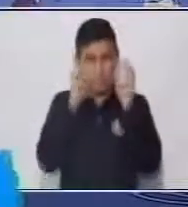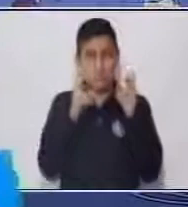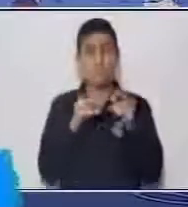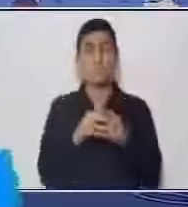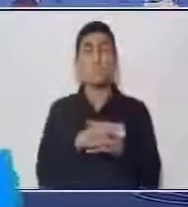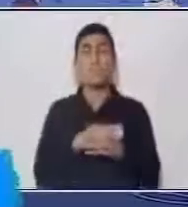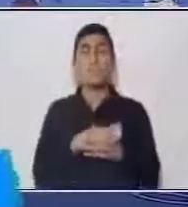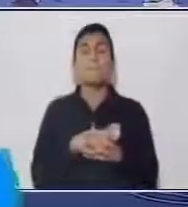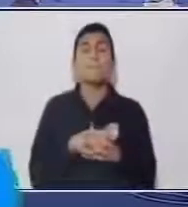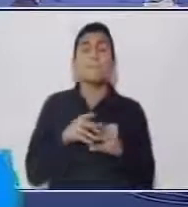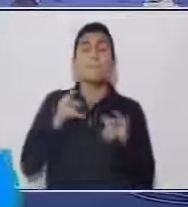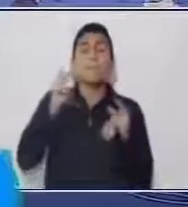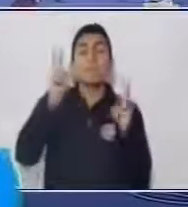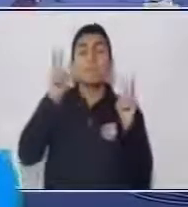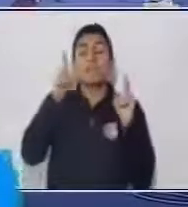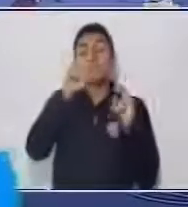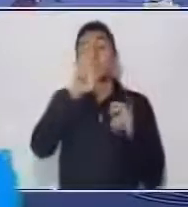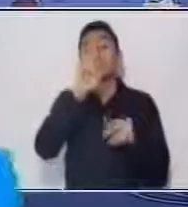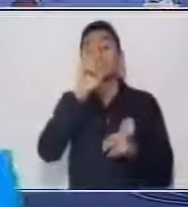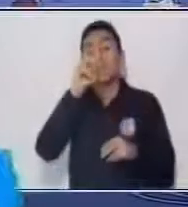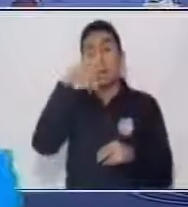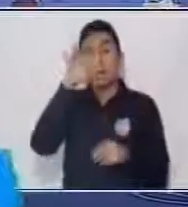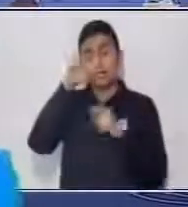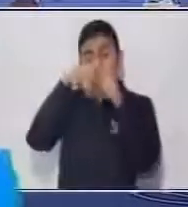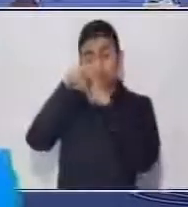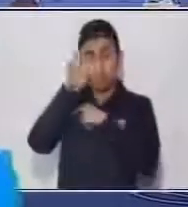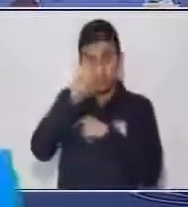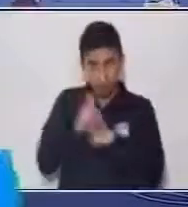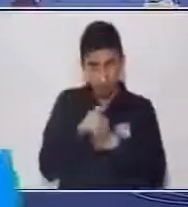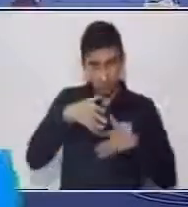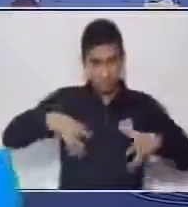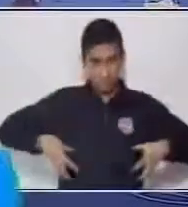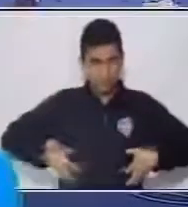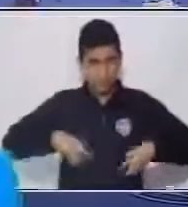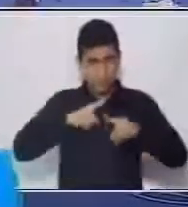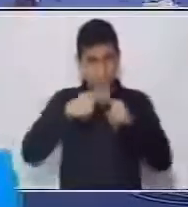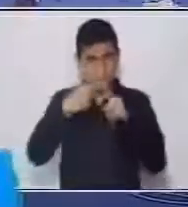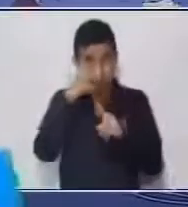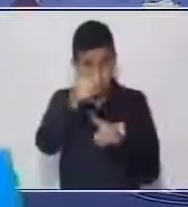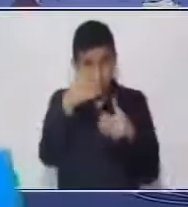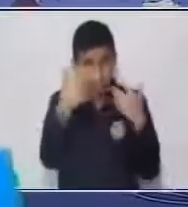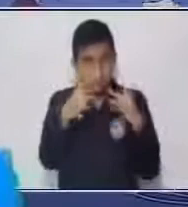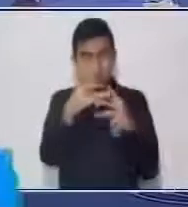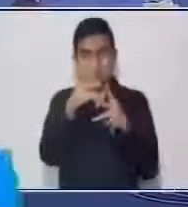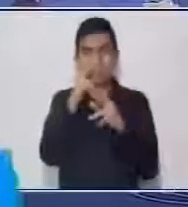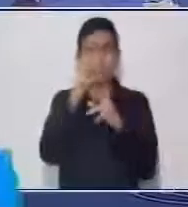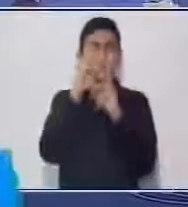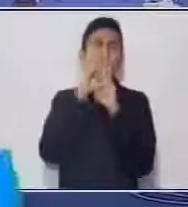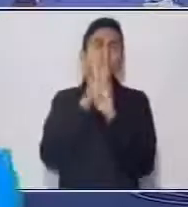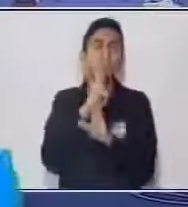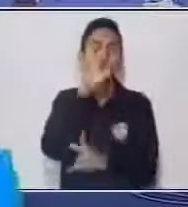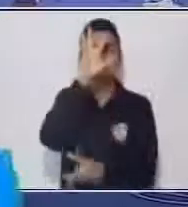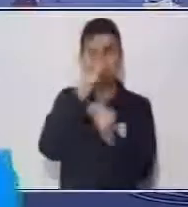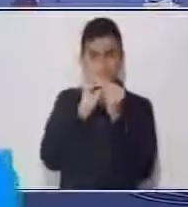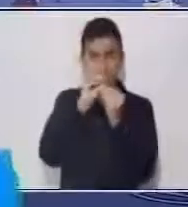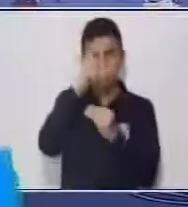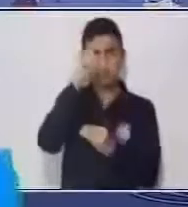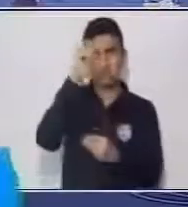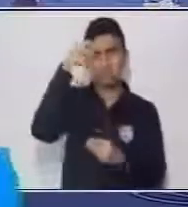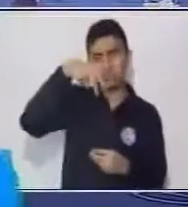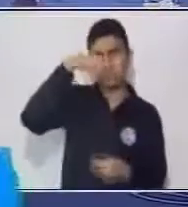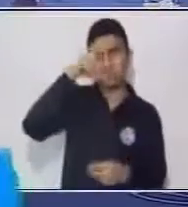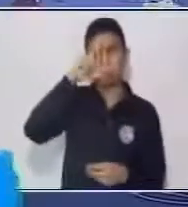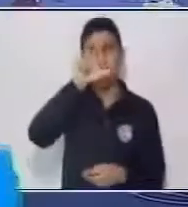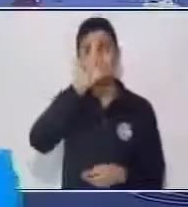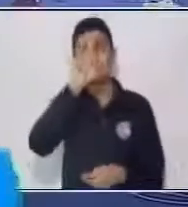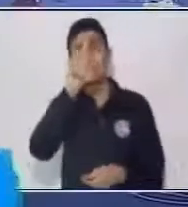esta lectura se trata de los riñones. Cuando tú sacas una conclusión estás llegando como a